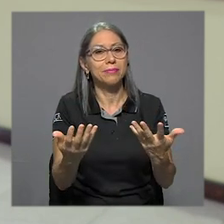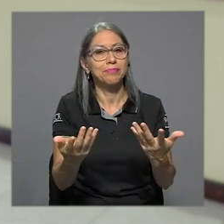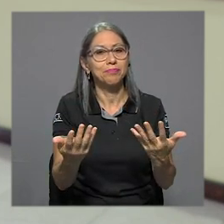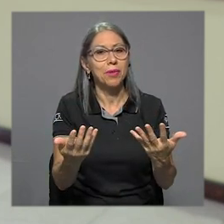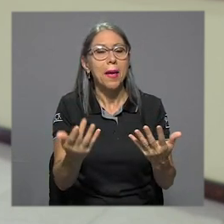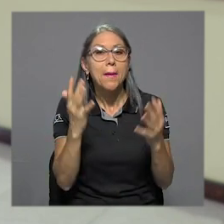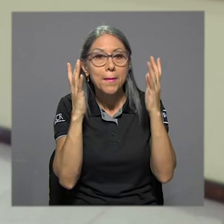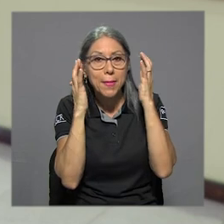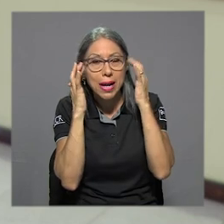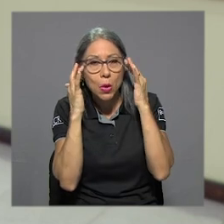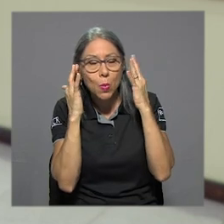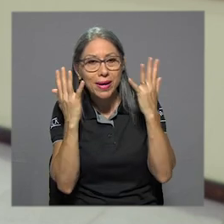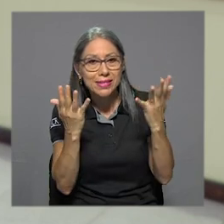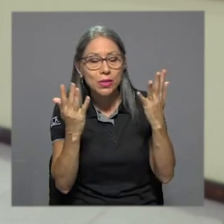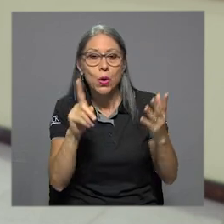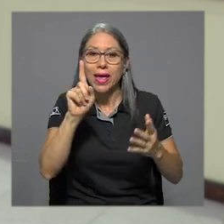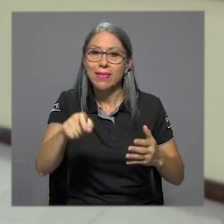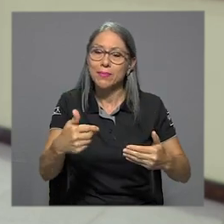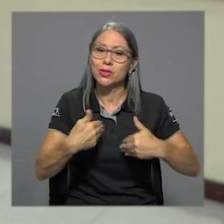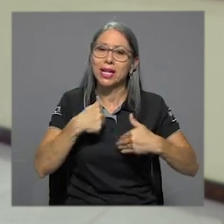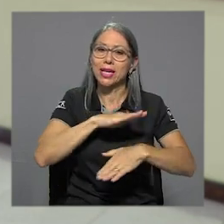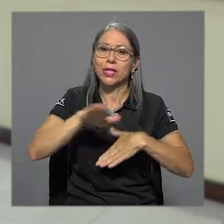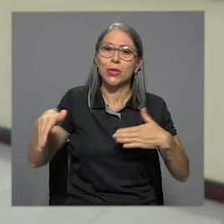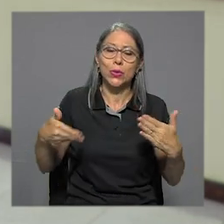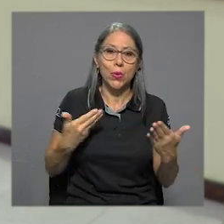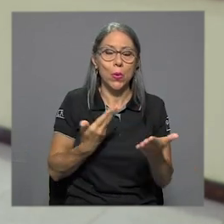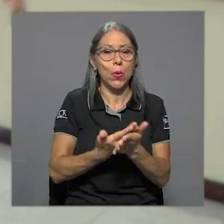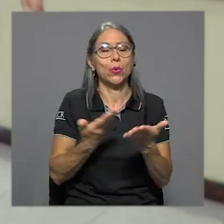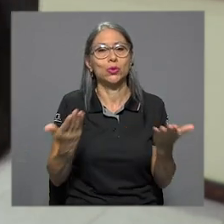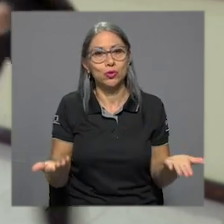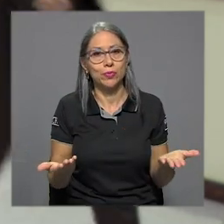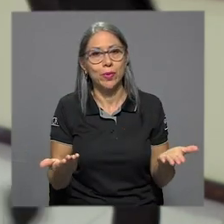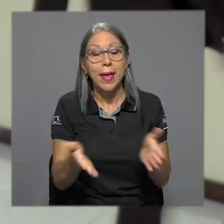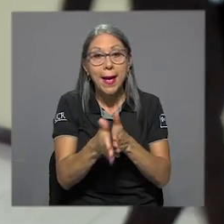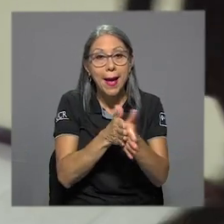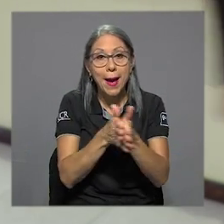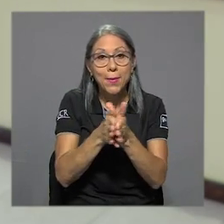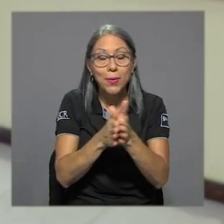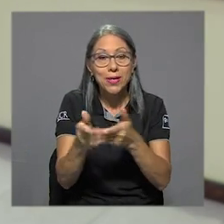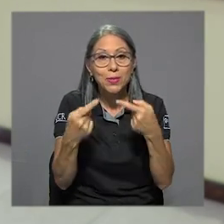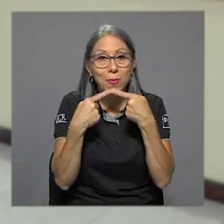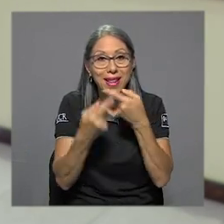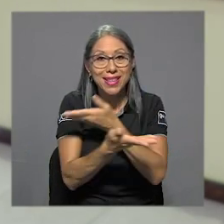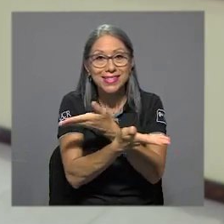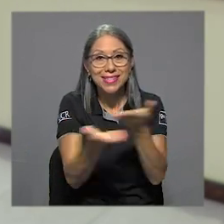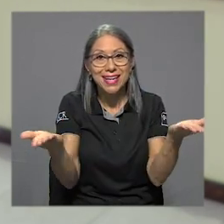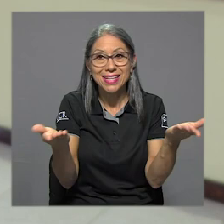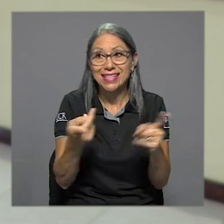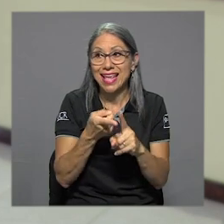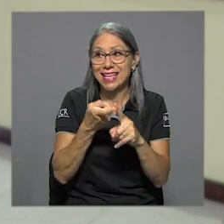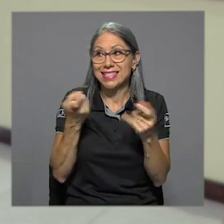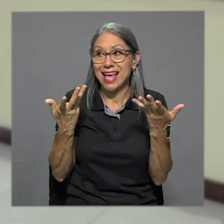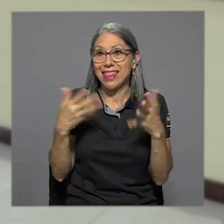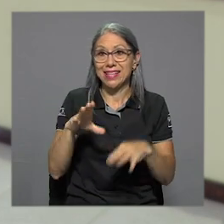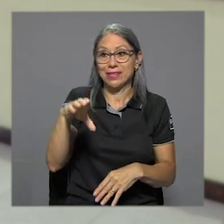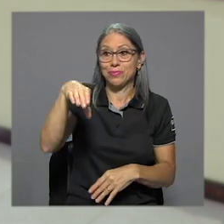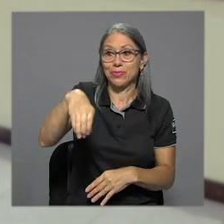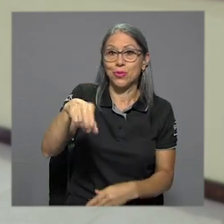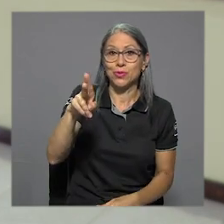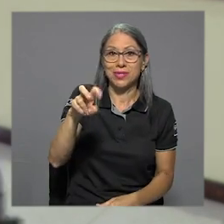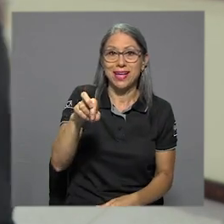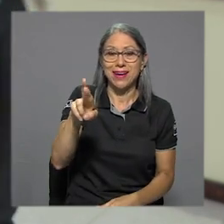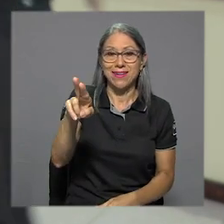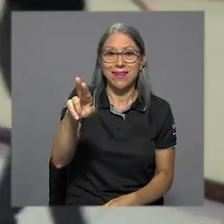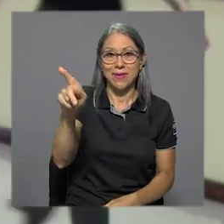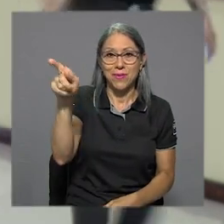preocupación que debemos tener todos y aprovecho para decirles que ya desde la sede de